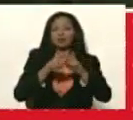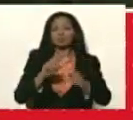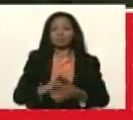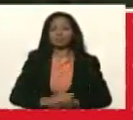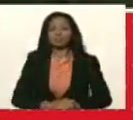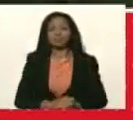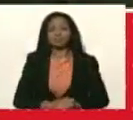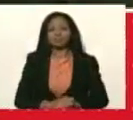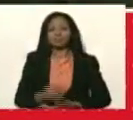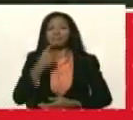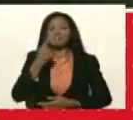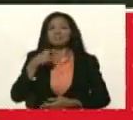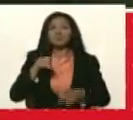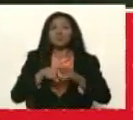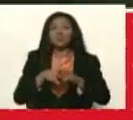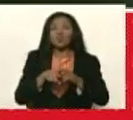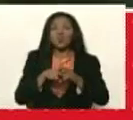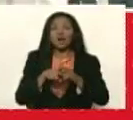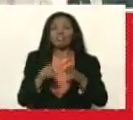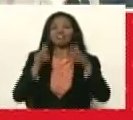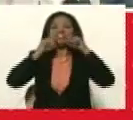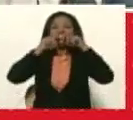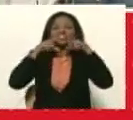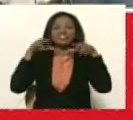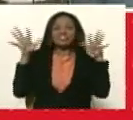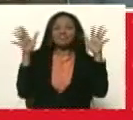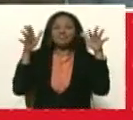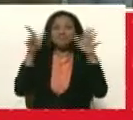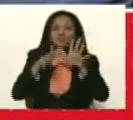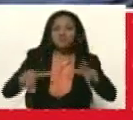el dice Draculandia no la cabalandia